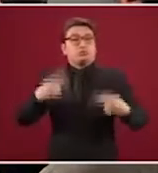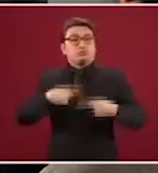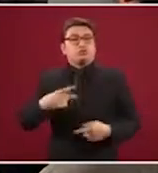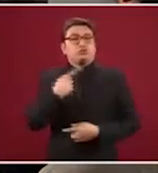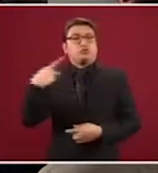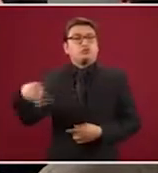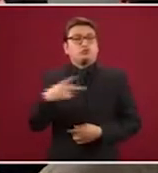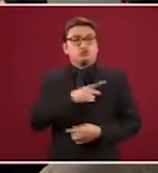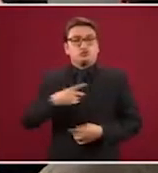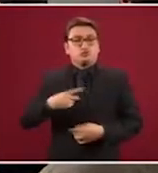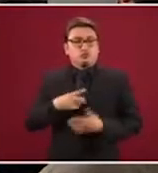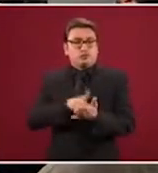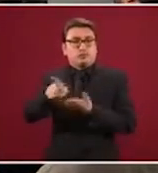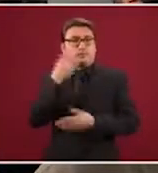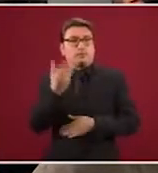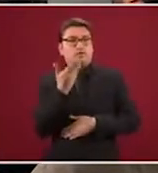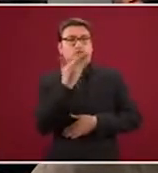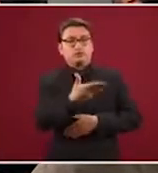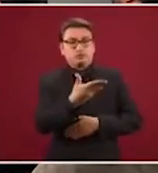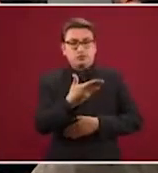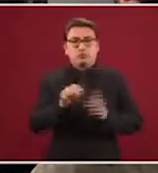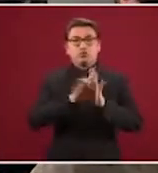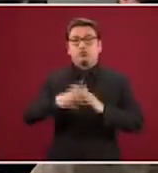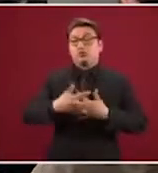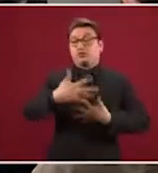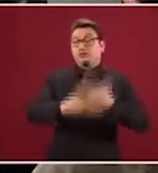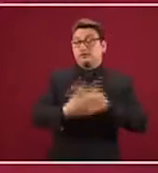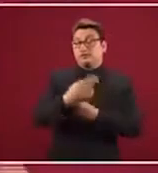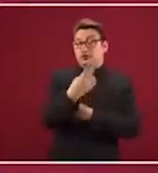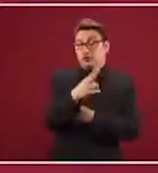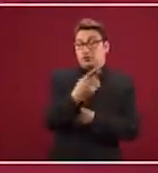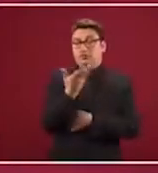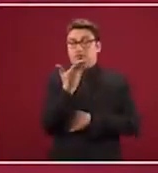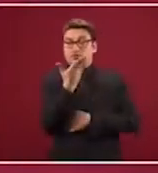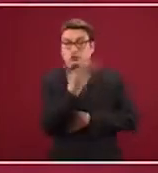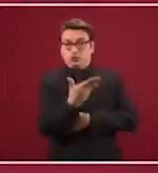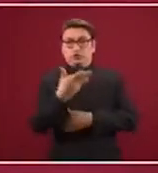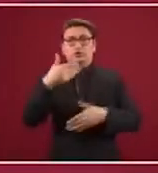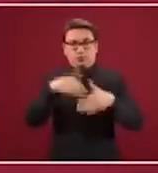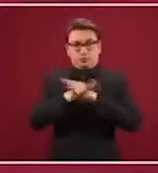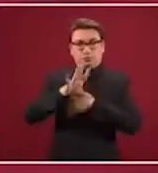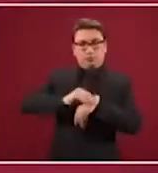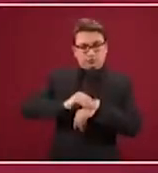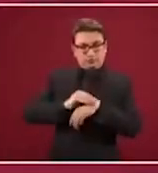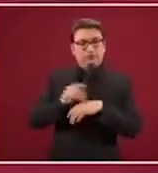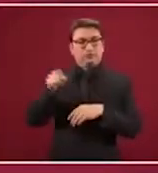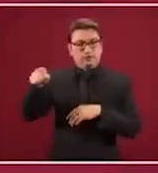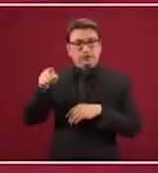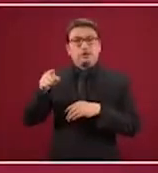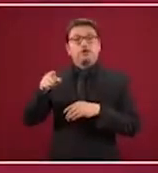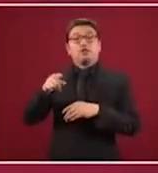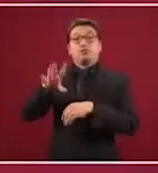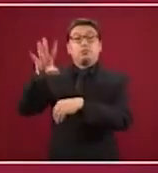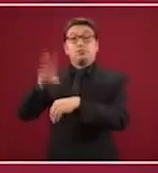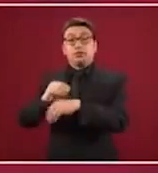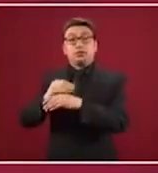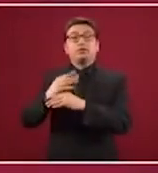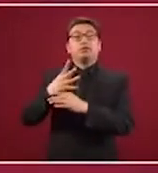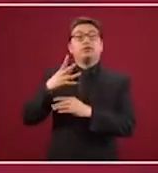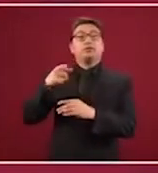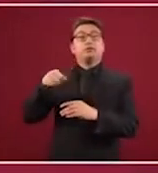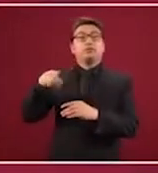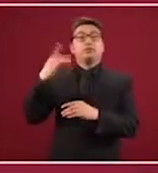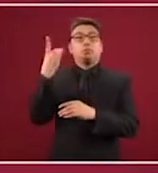A ver, si solicitan asilo el 15 de noviembre, solicitamos los salvoconductos para que salieran del país y no nos han sido